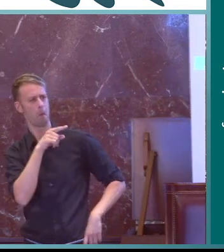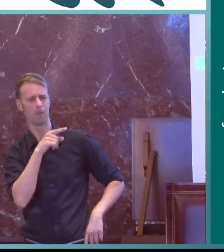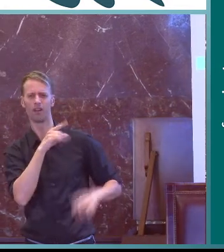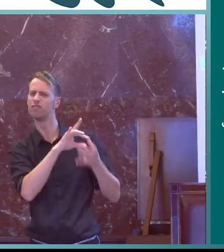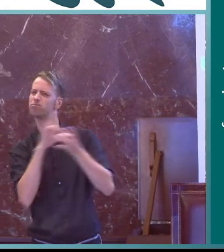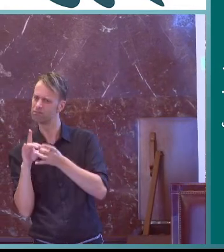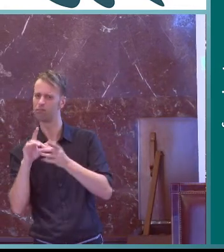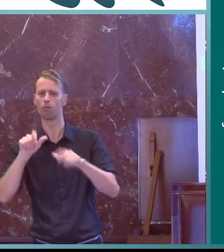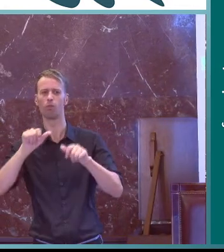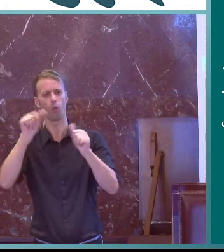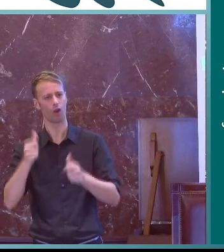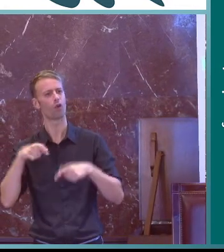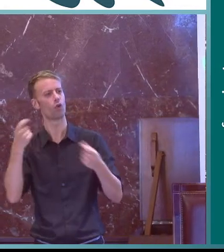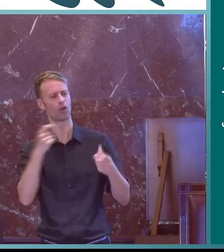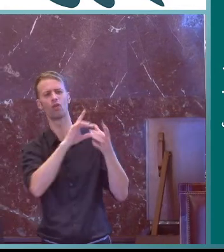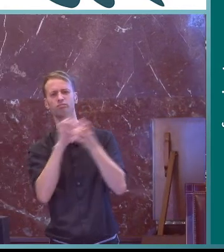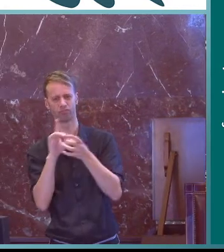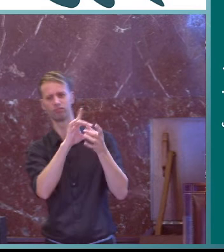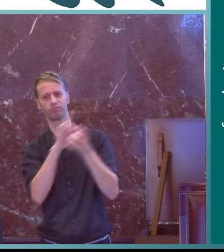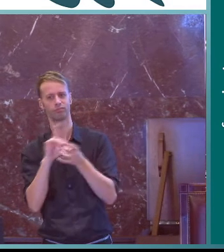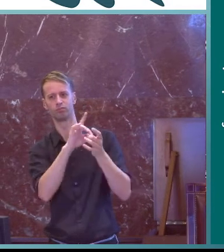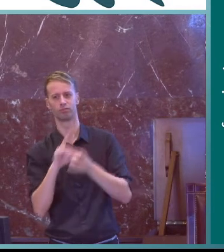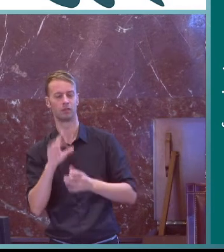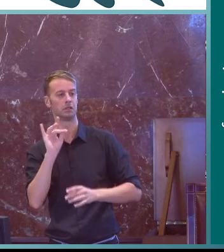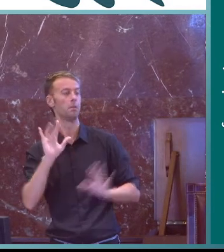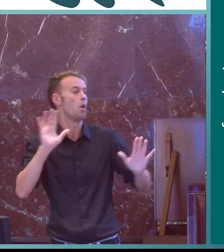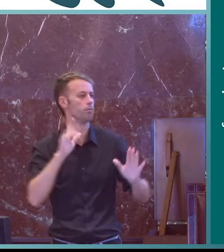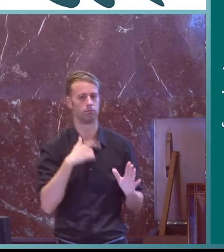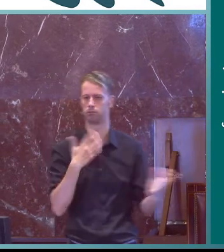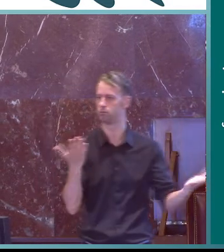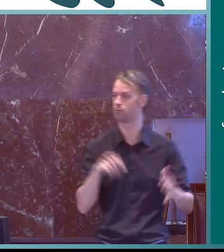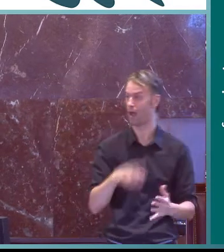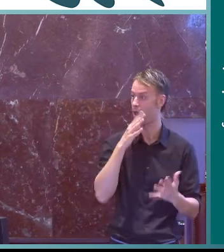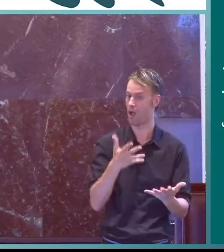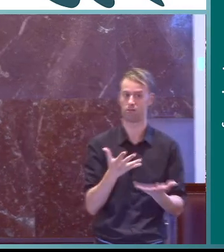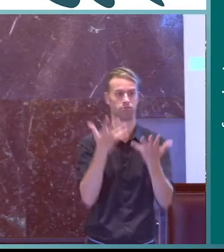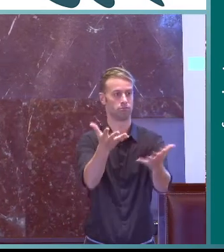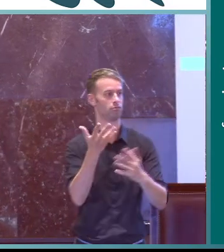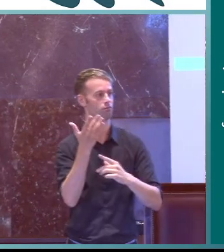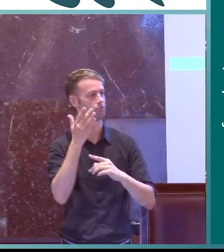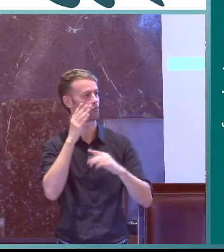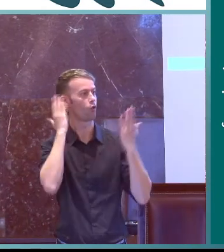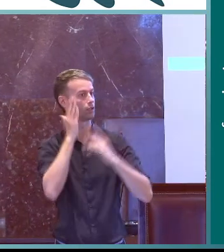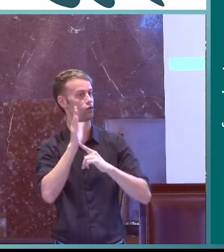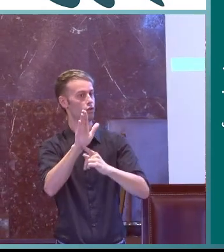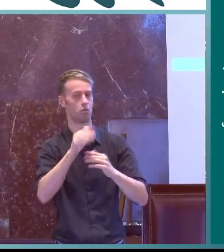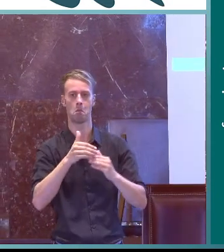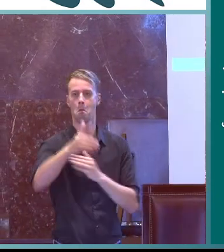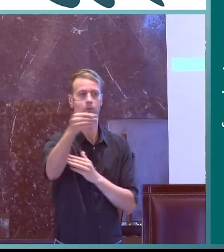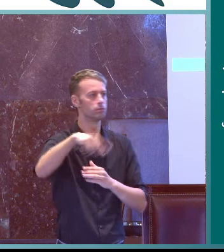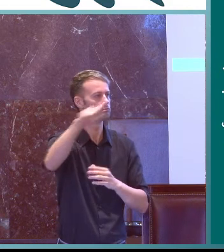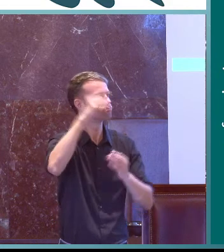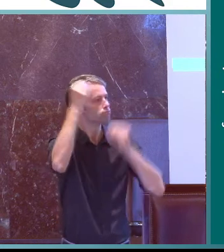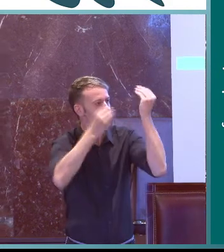y yo muchas veces pensaba pues eso puede estar ligado de alguna manera al modelo ecológico o no pues es algo que